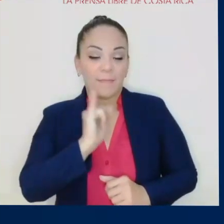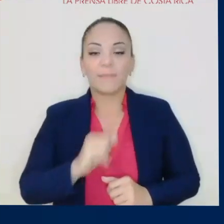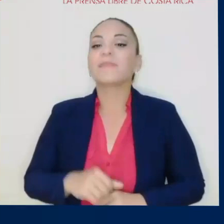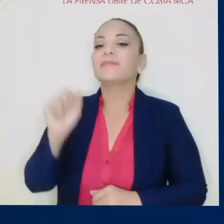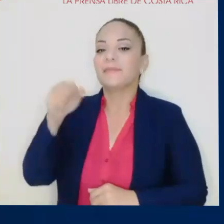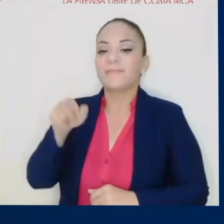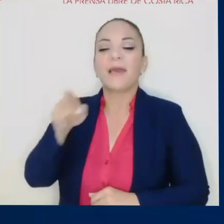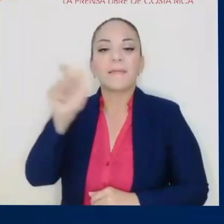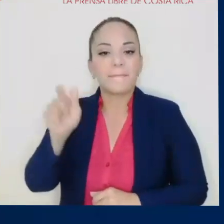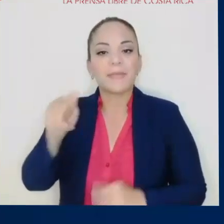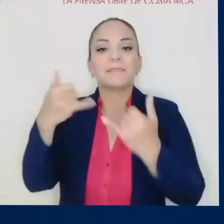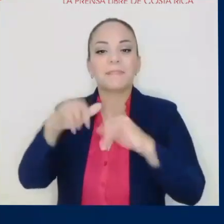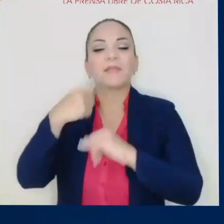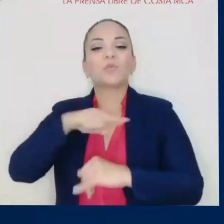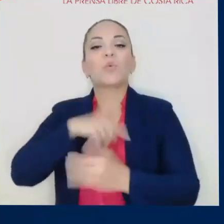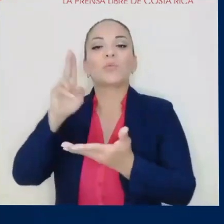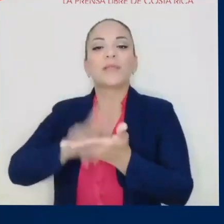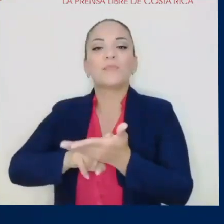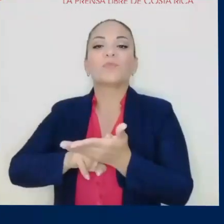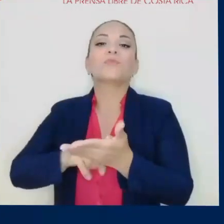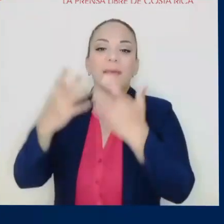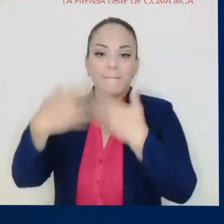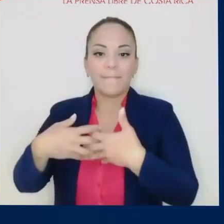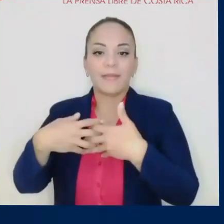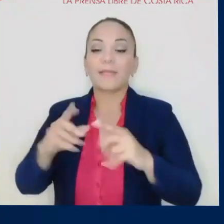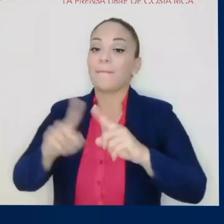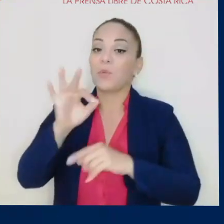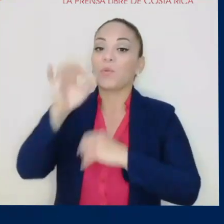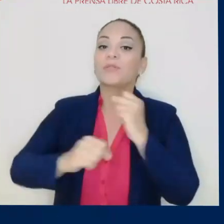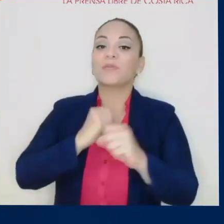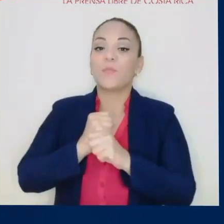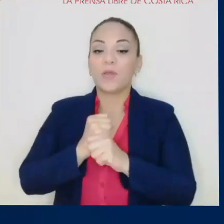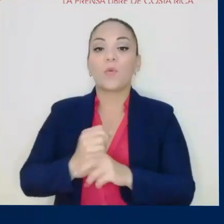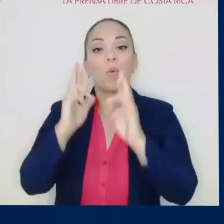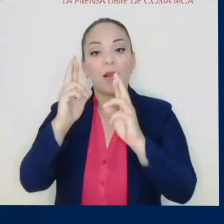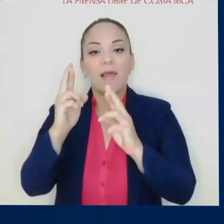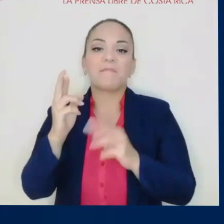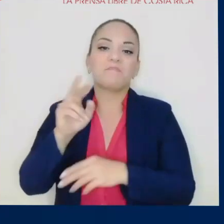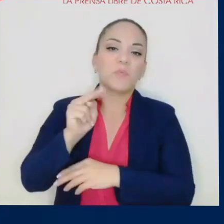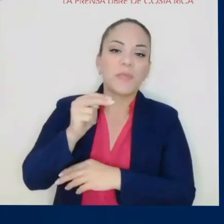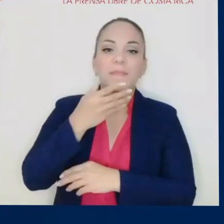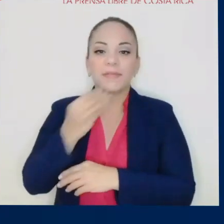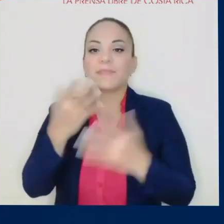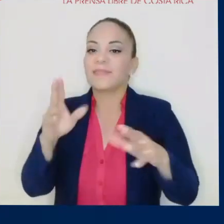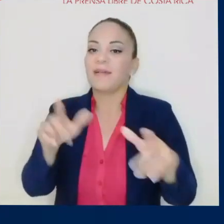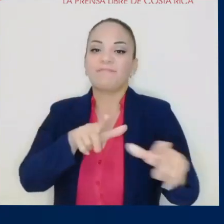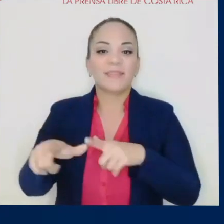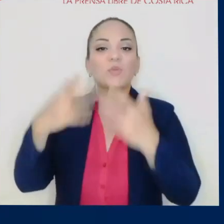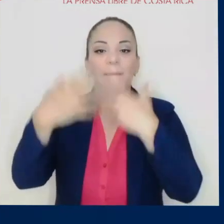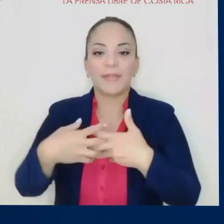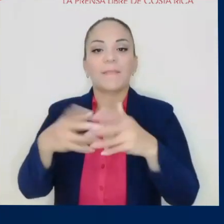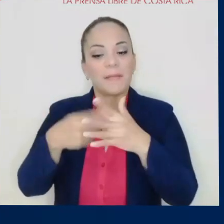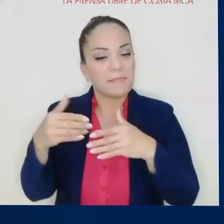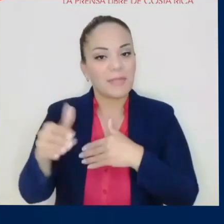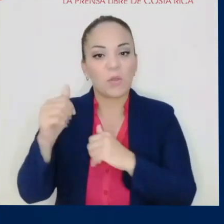Así es. Ahí se nos van a ir unos meses mientras contratamos la empresa que ingrese, pero el próximo año esperamos hacia finales que ya esté la empresa y